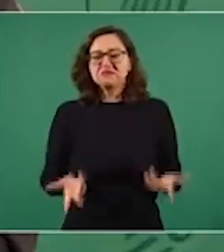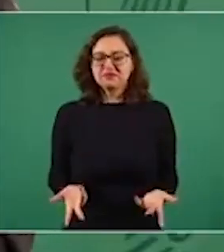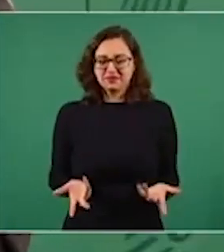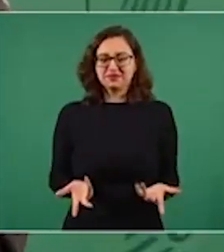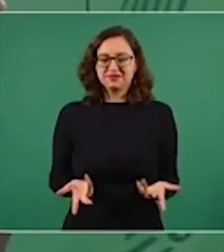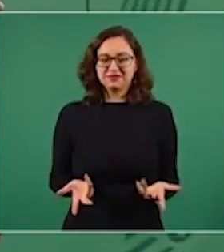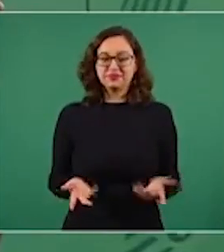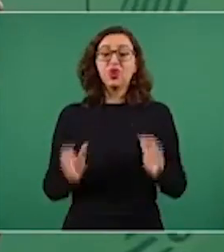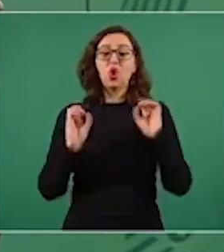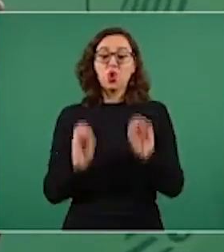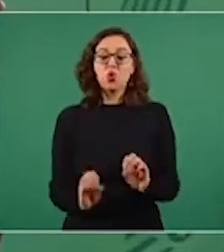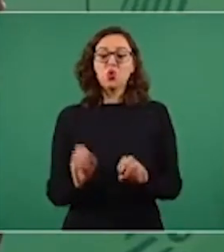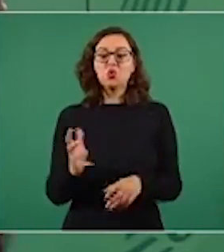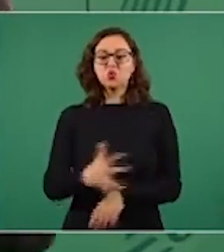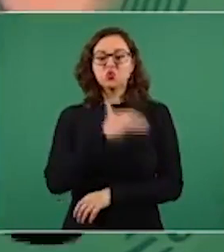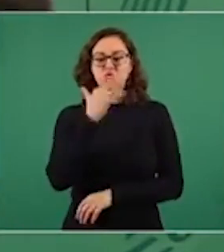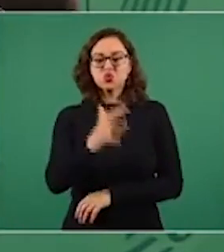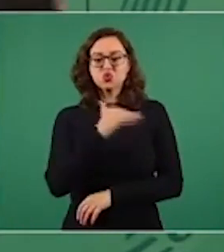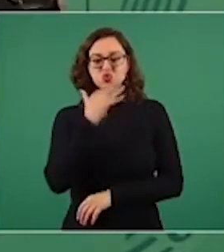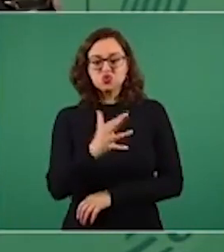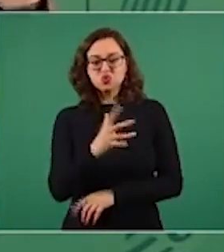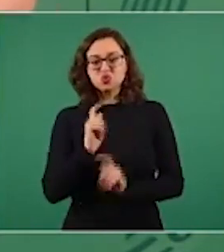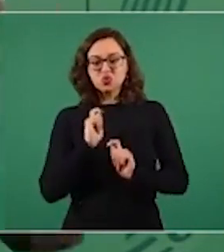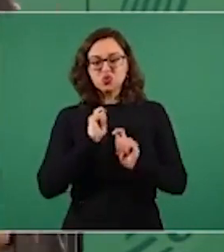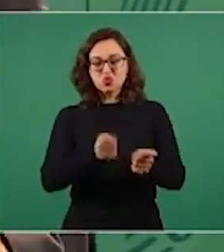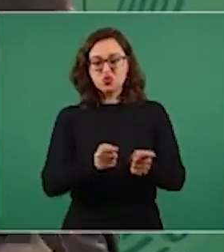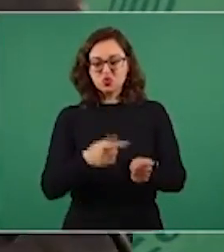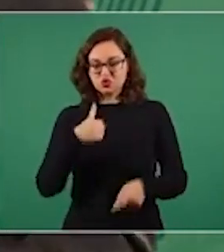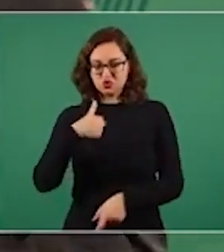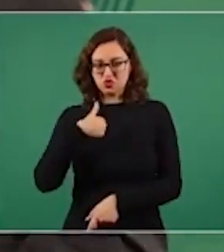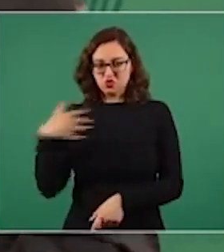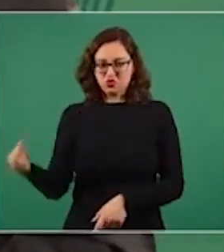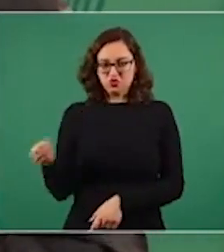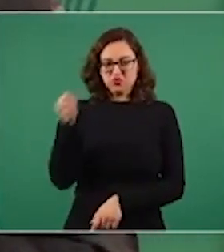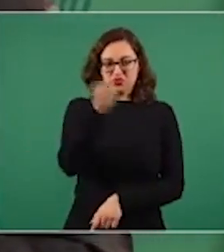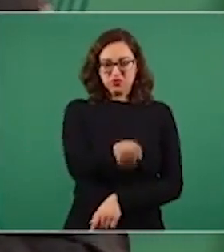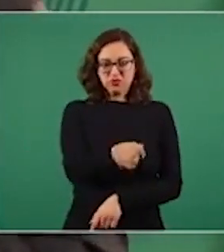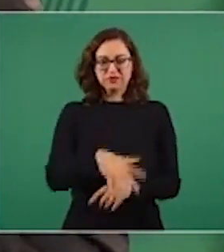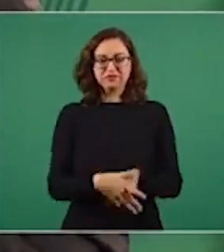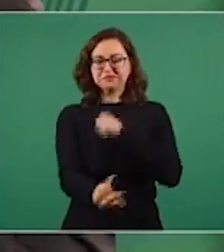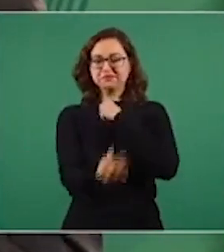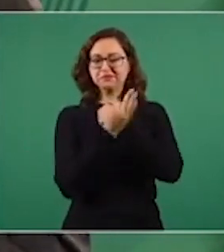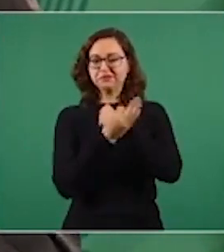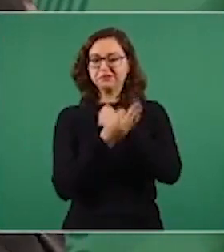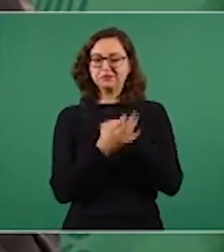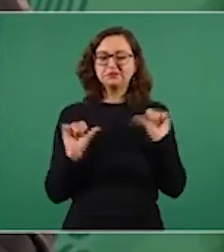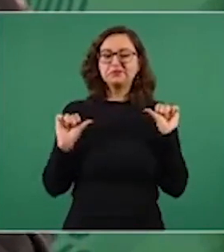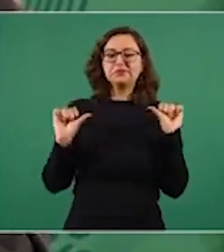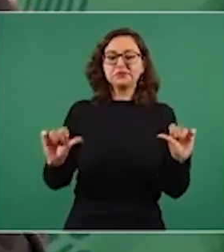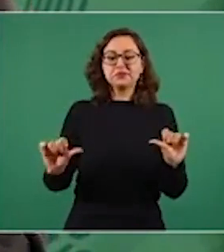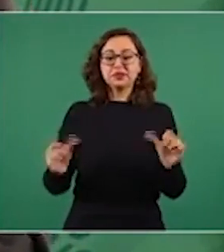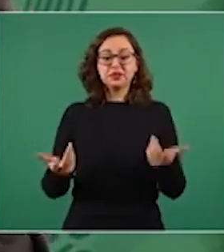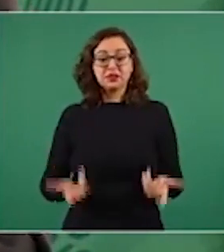encargado del combate a la corrupción para que yo sea intocable por eso también debe